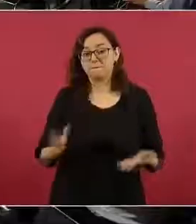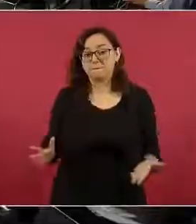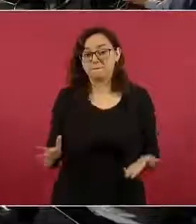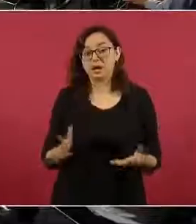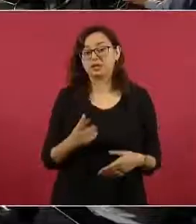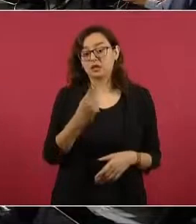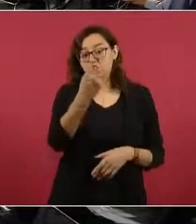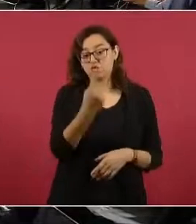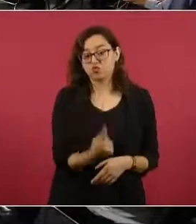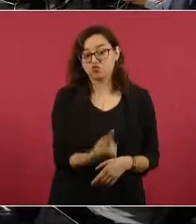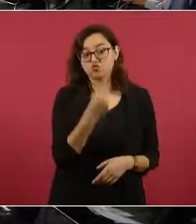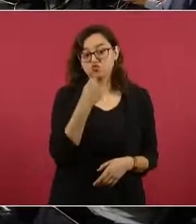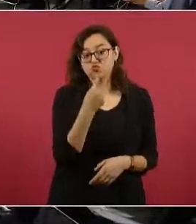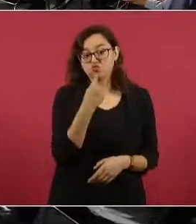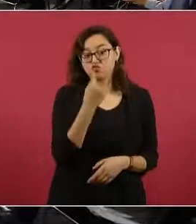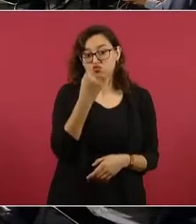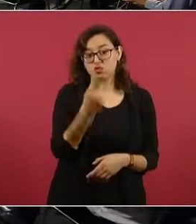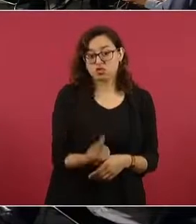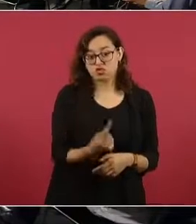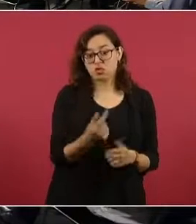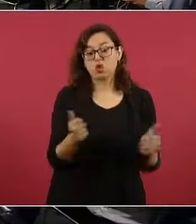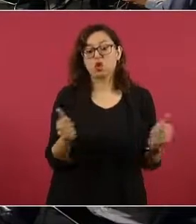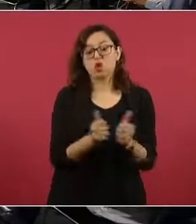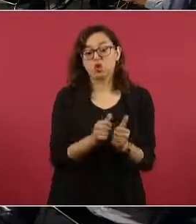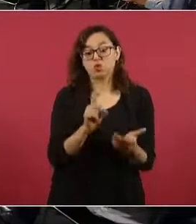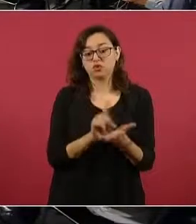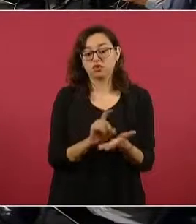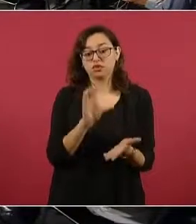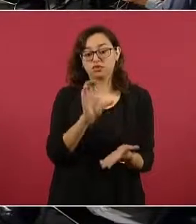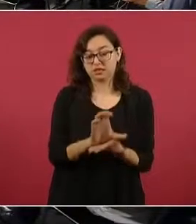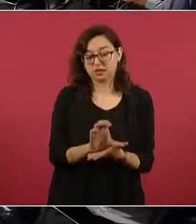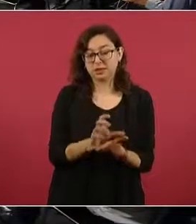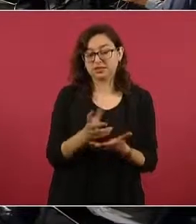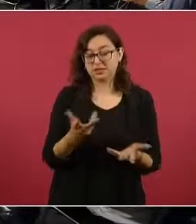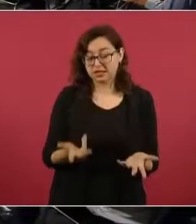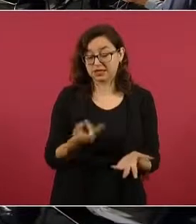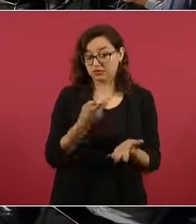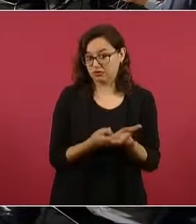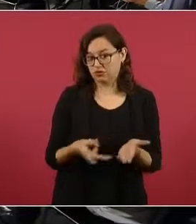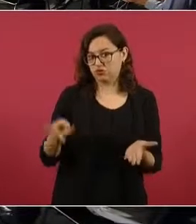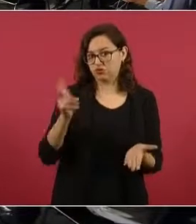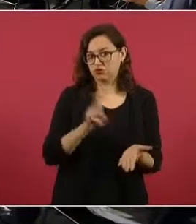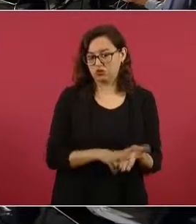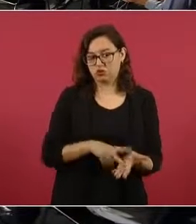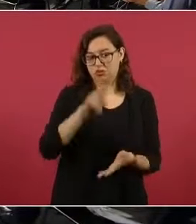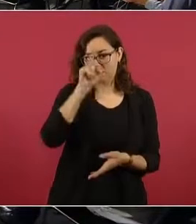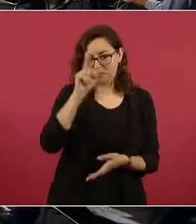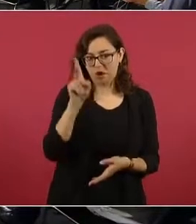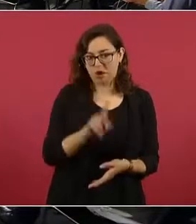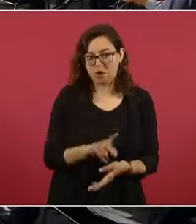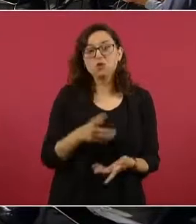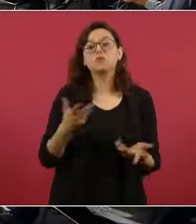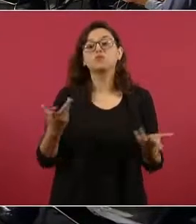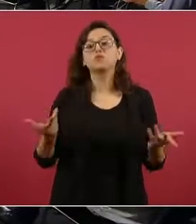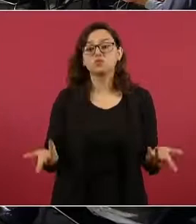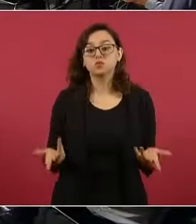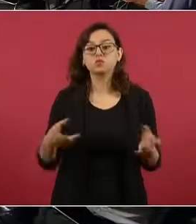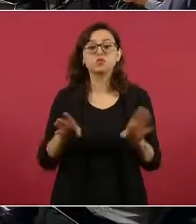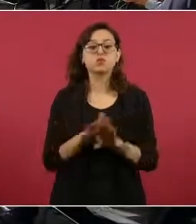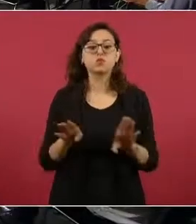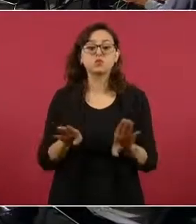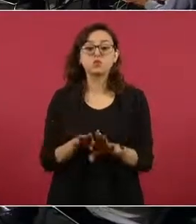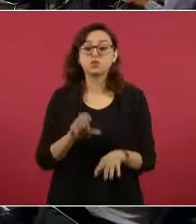una discapacidad intelectual. Entonces, preguntarle, presidente, si la